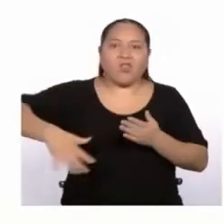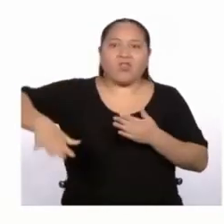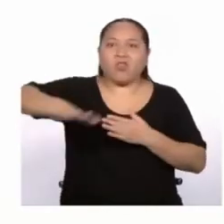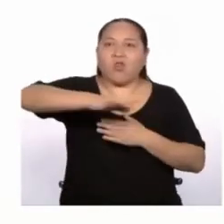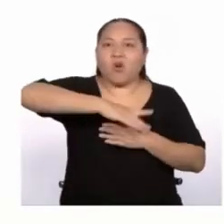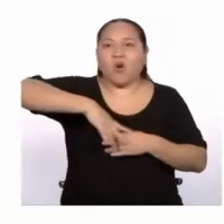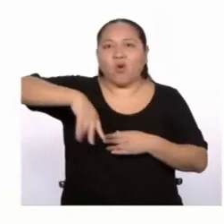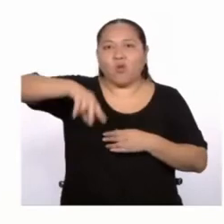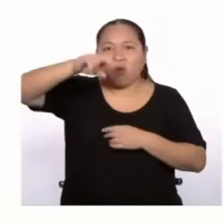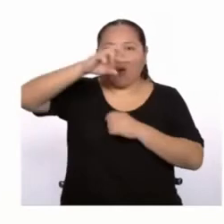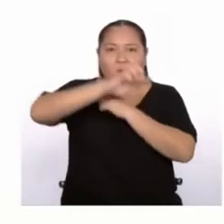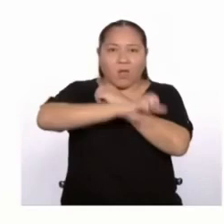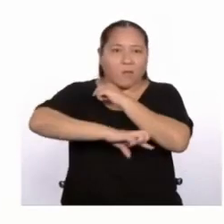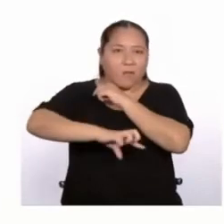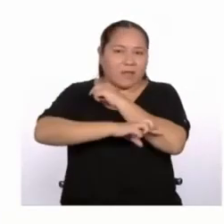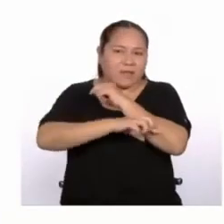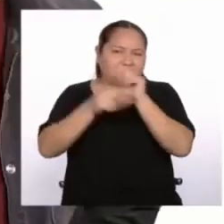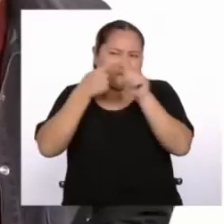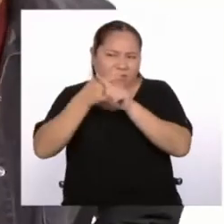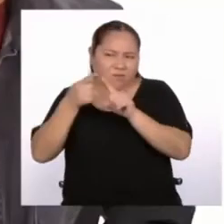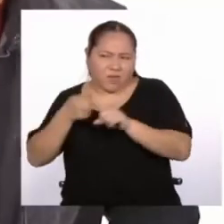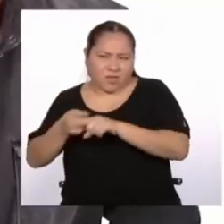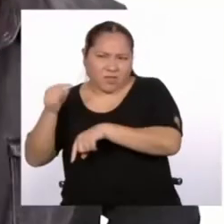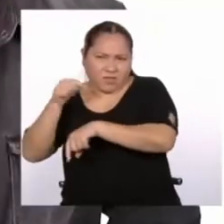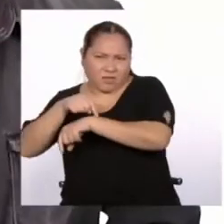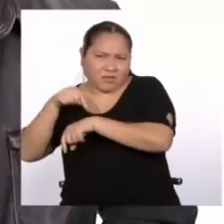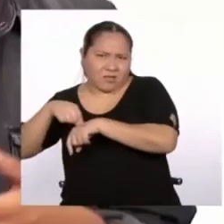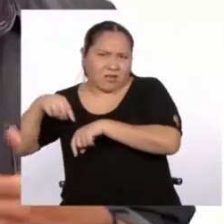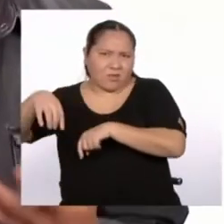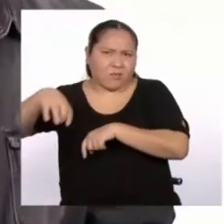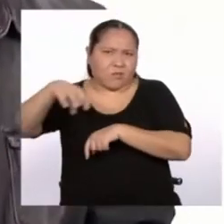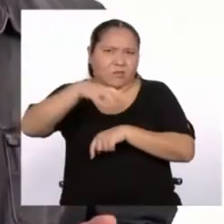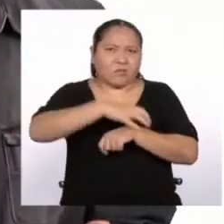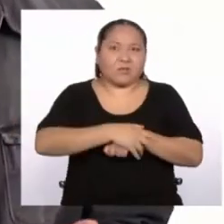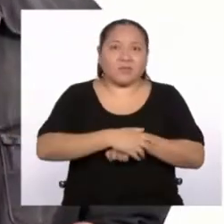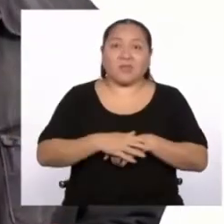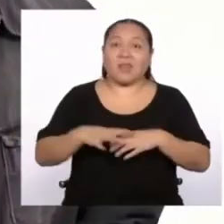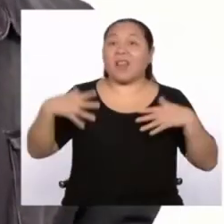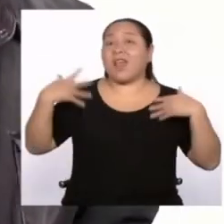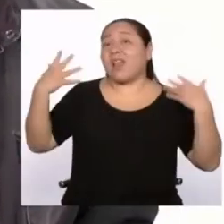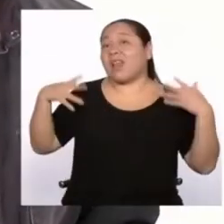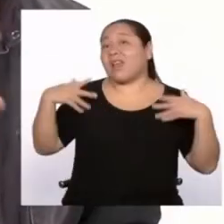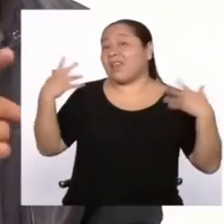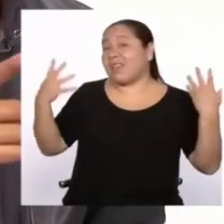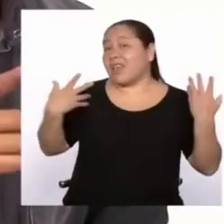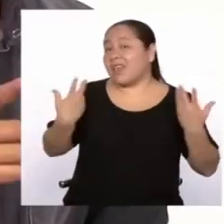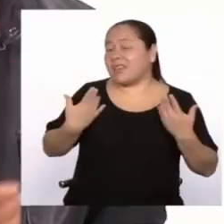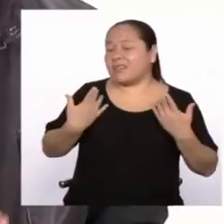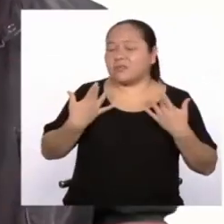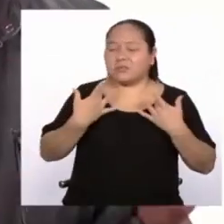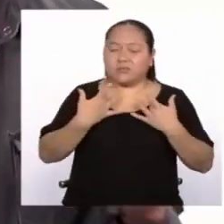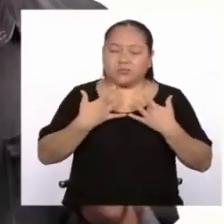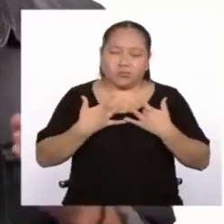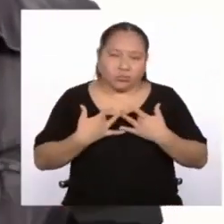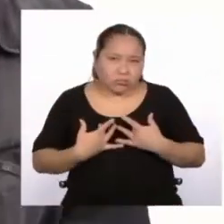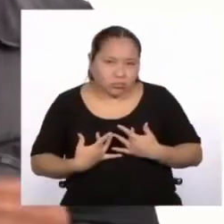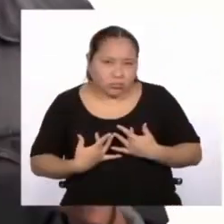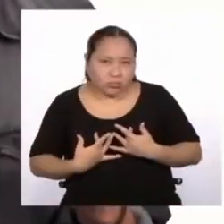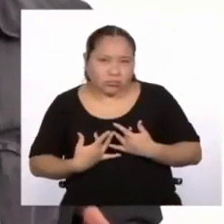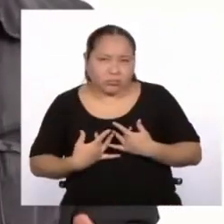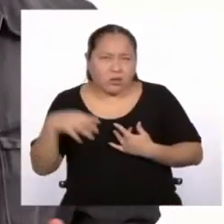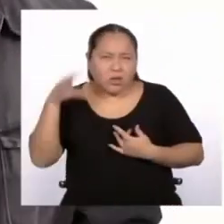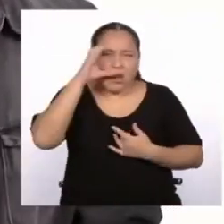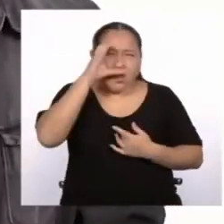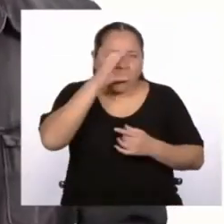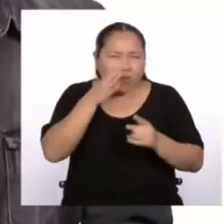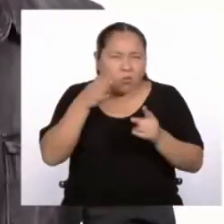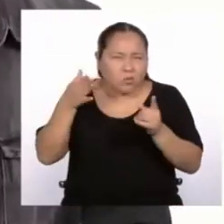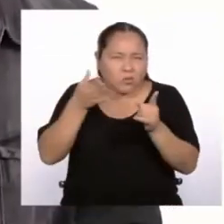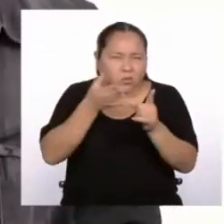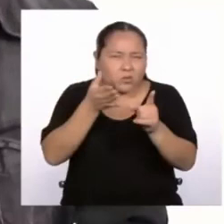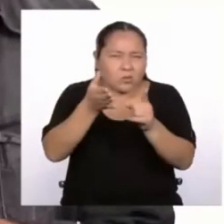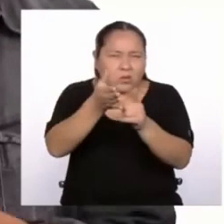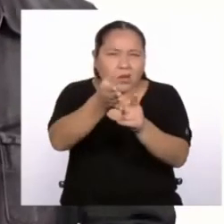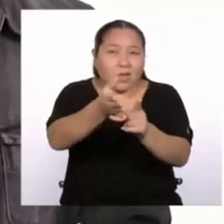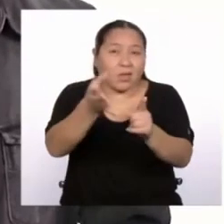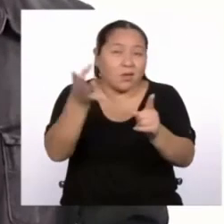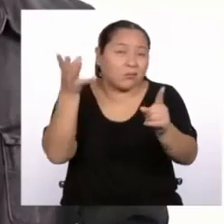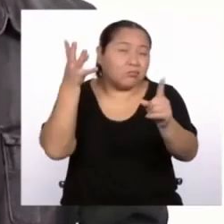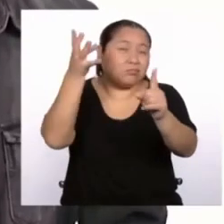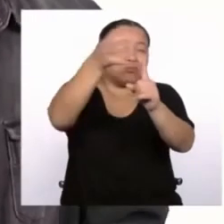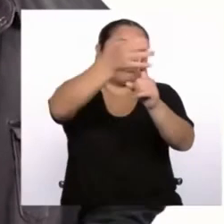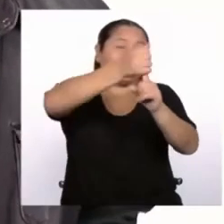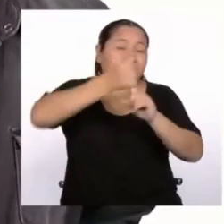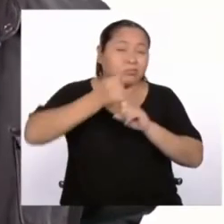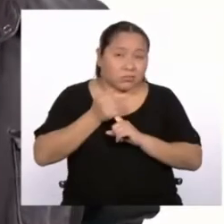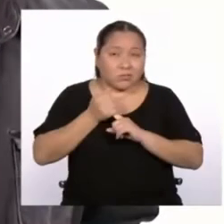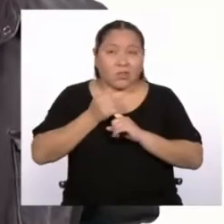en diferentes momentos. En alegrías, en tristezas, en la búsqueda de caminos hacia metas y